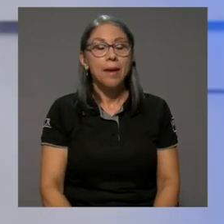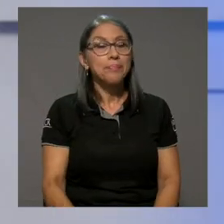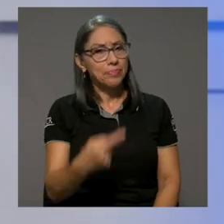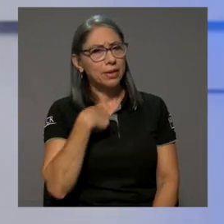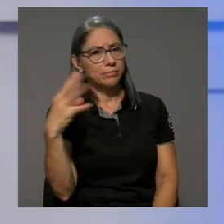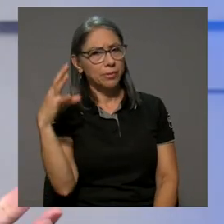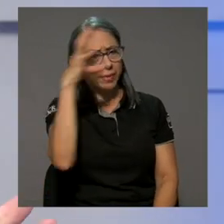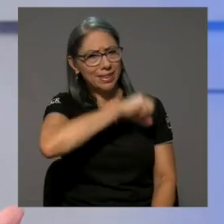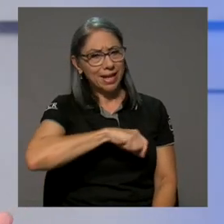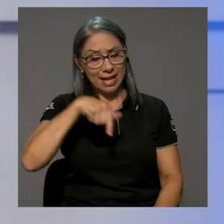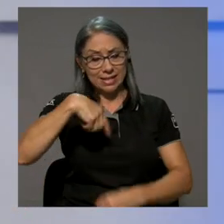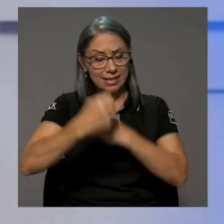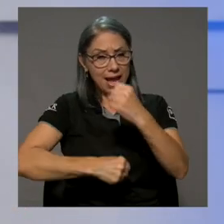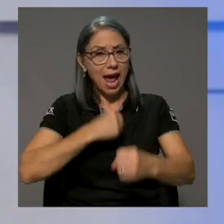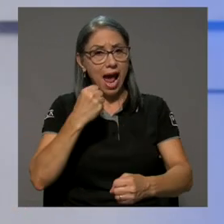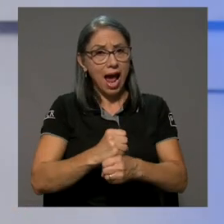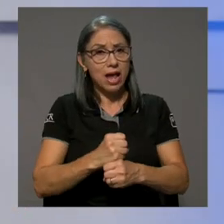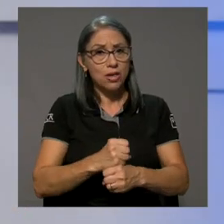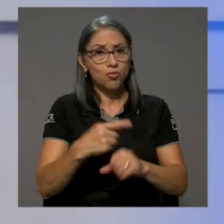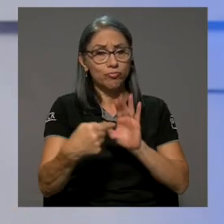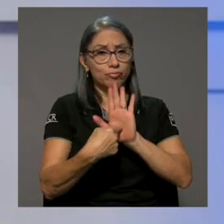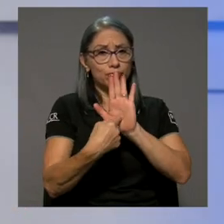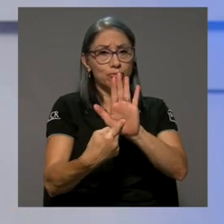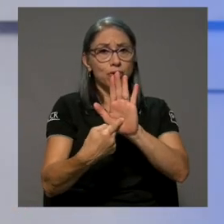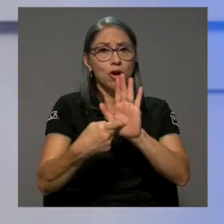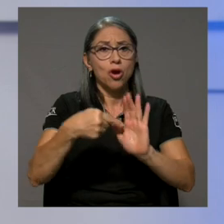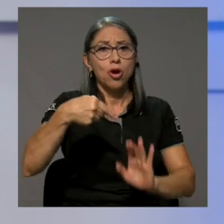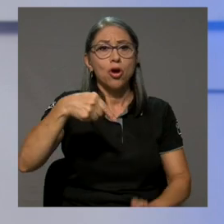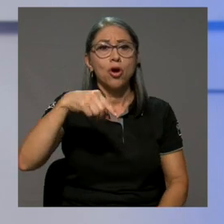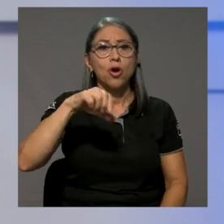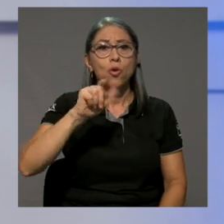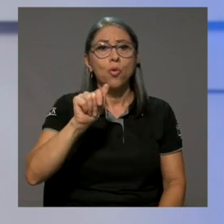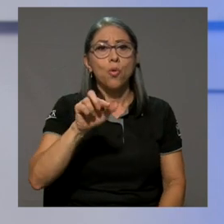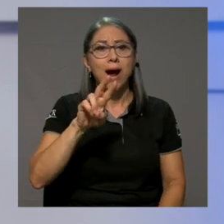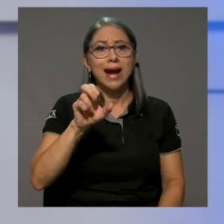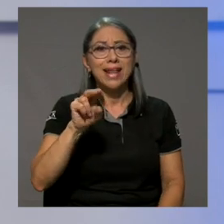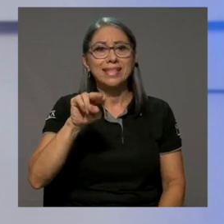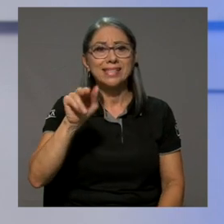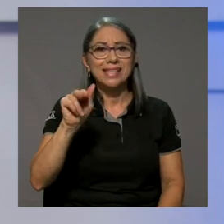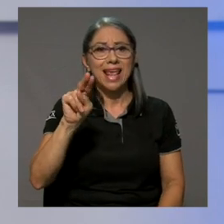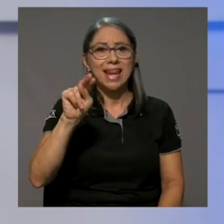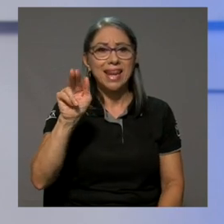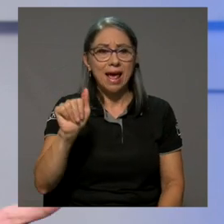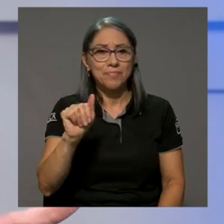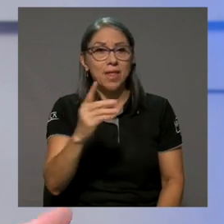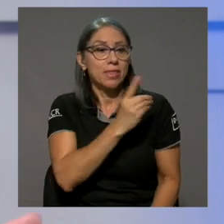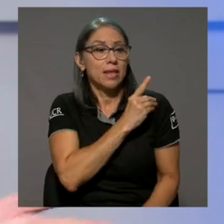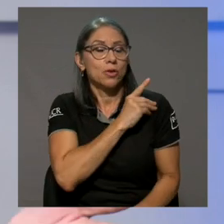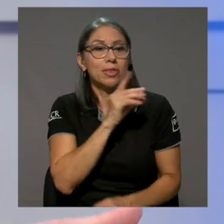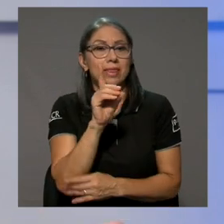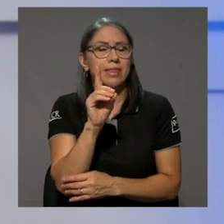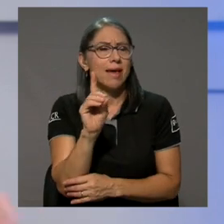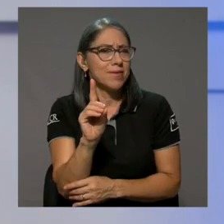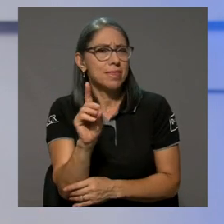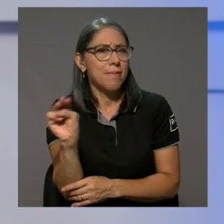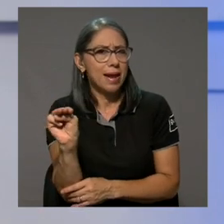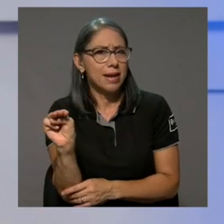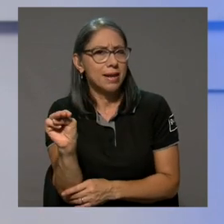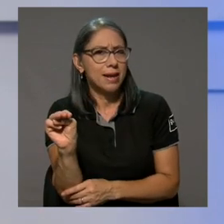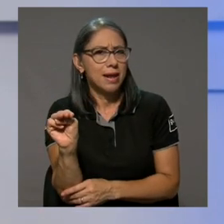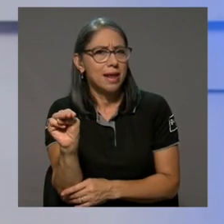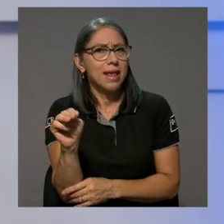De hecho, me enteré que este año se estrenó Cuarencena de David Mahler, que David Mahler